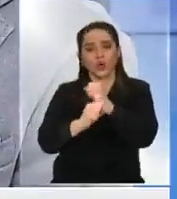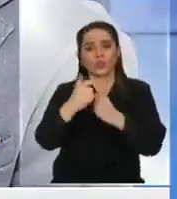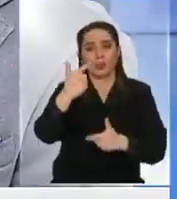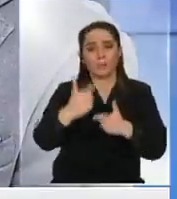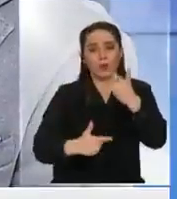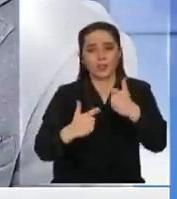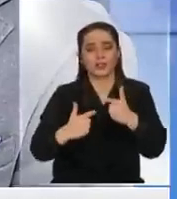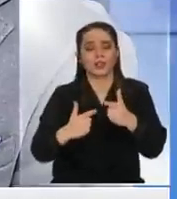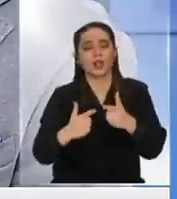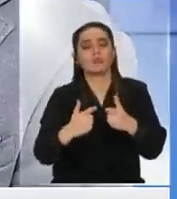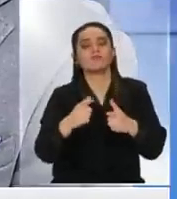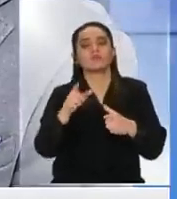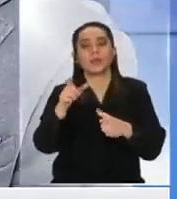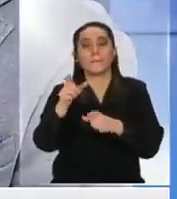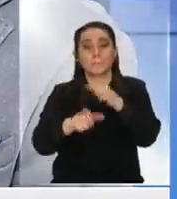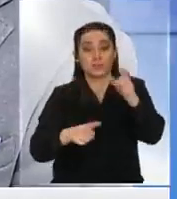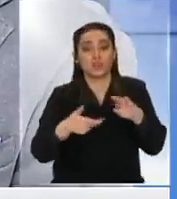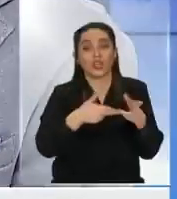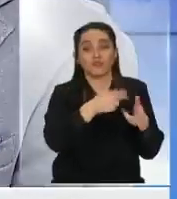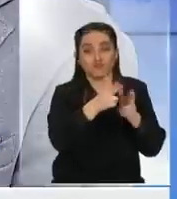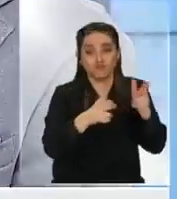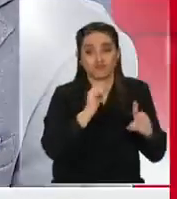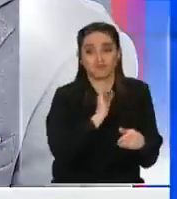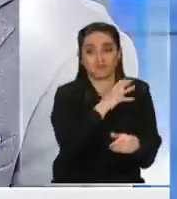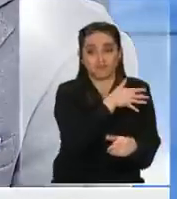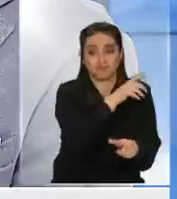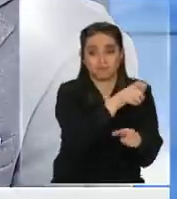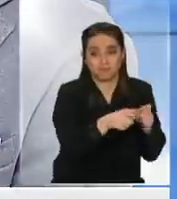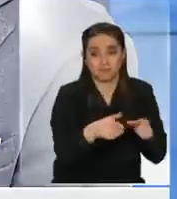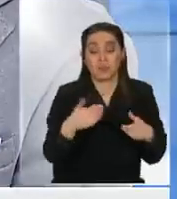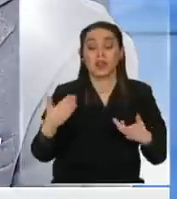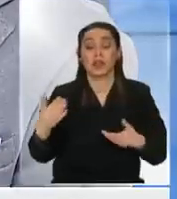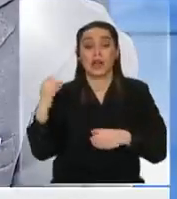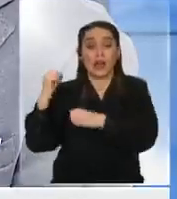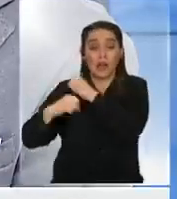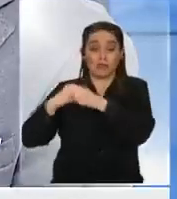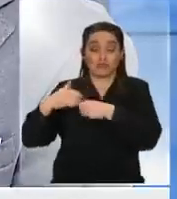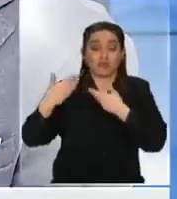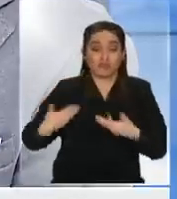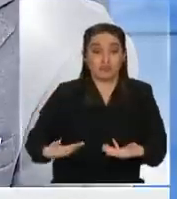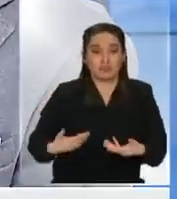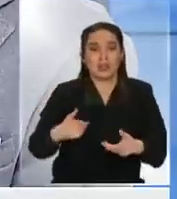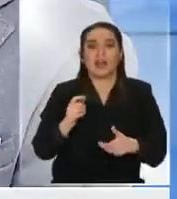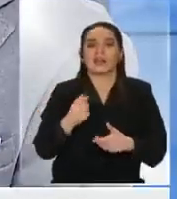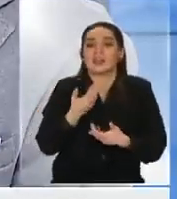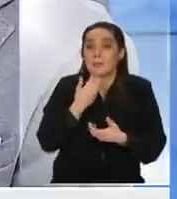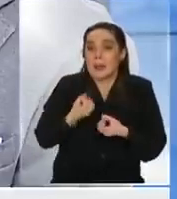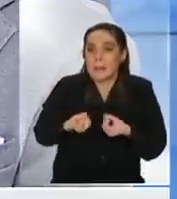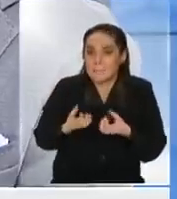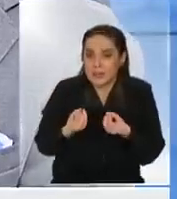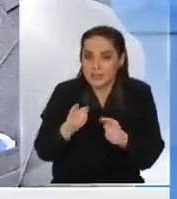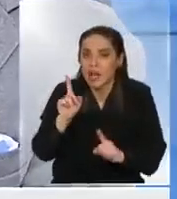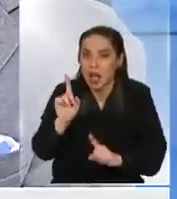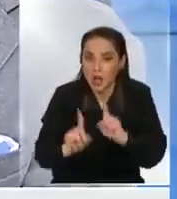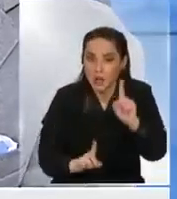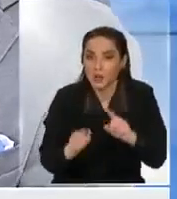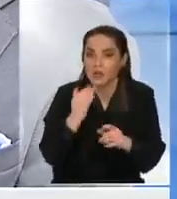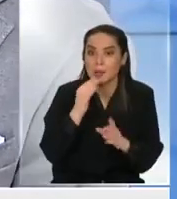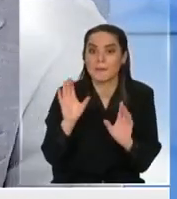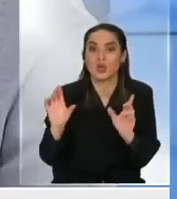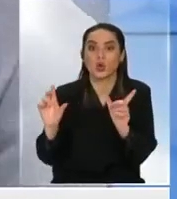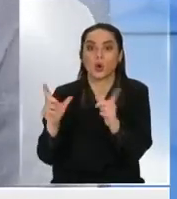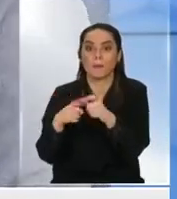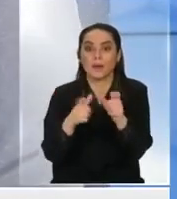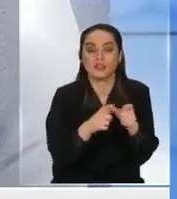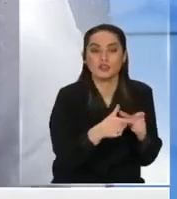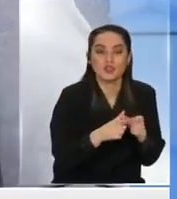Israel claro ahí lo han amenazado estos días lo han maltratado ¿no? lo han amenazado incluso al comando judío y judías por Jadu